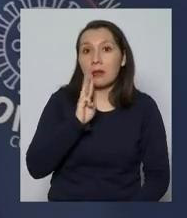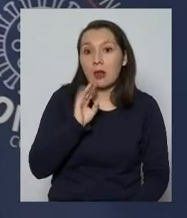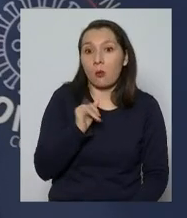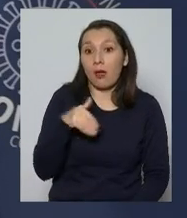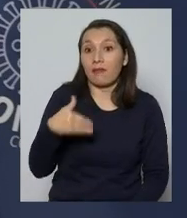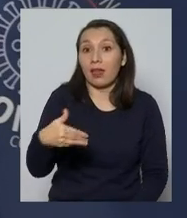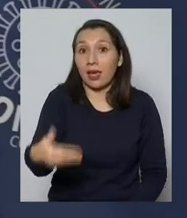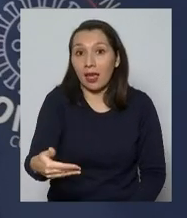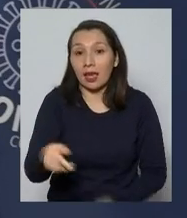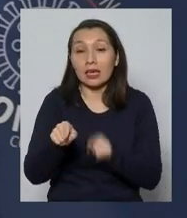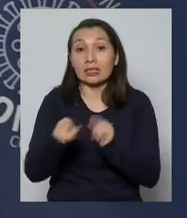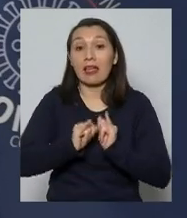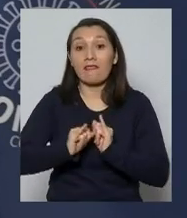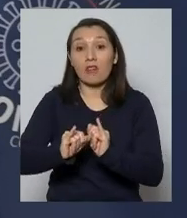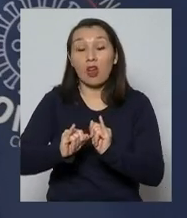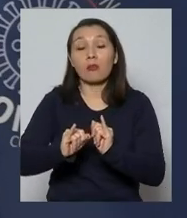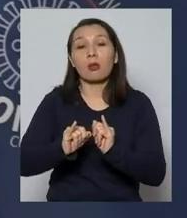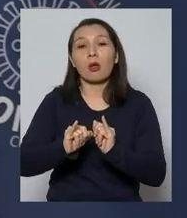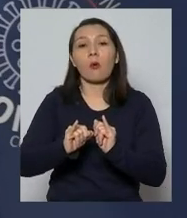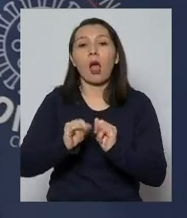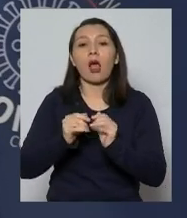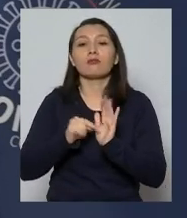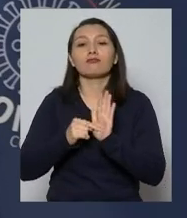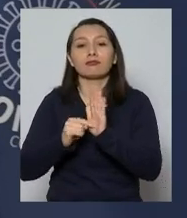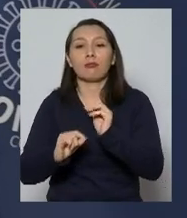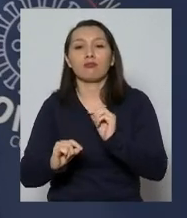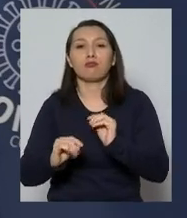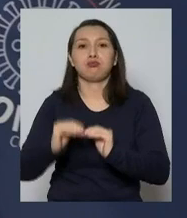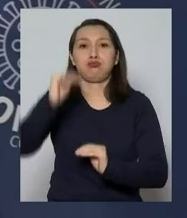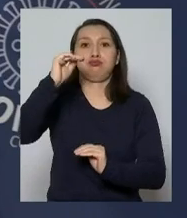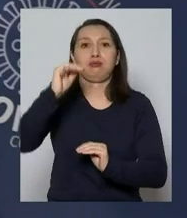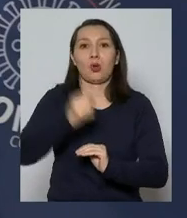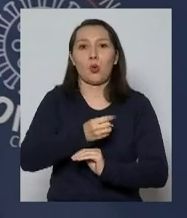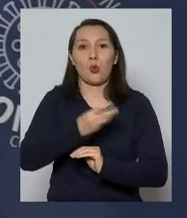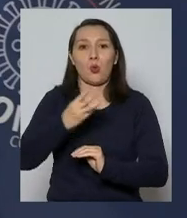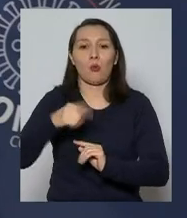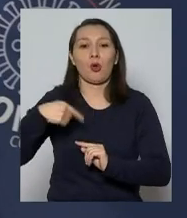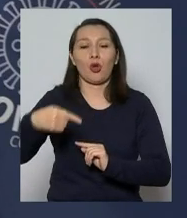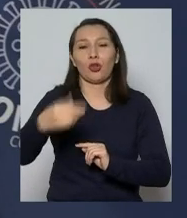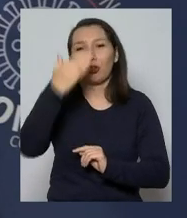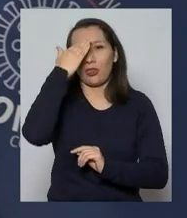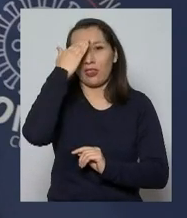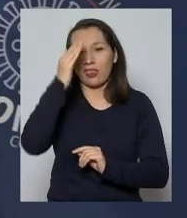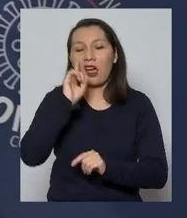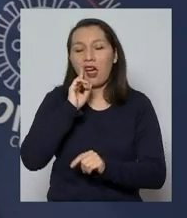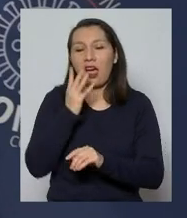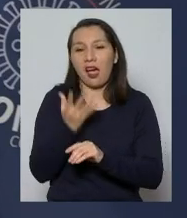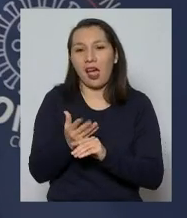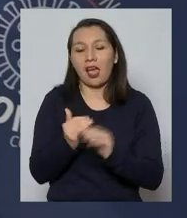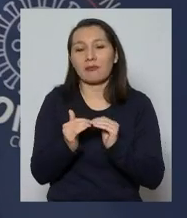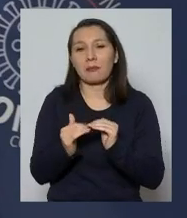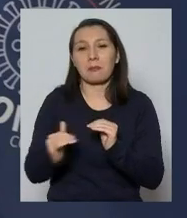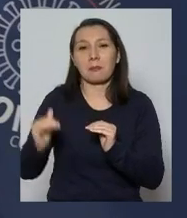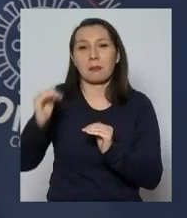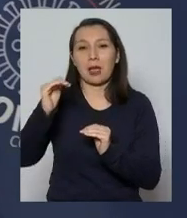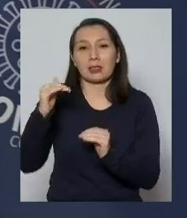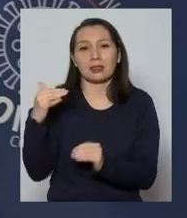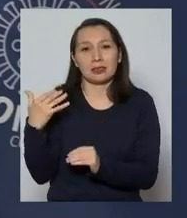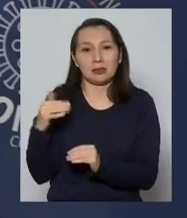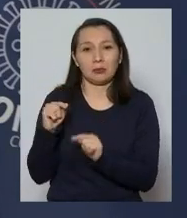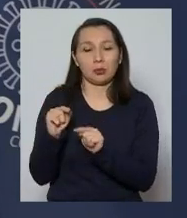respecto al informe el lunes expresado el día miércoles en los días siguientes nosotros tengamos un aumento